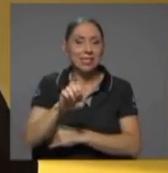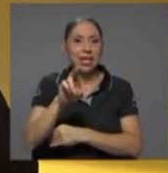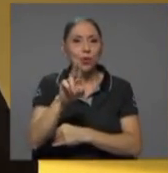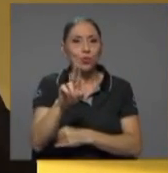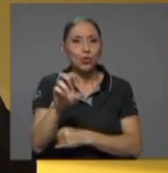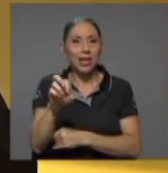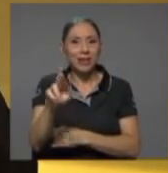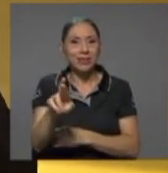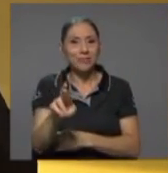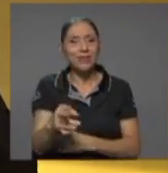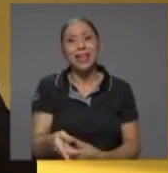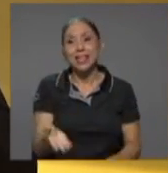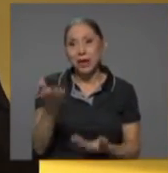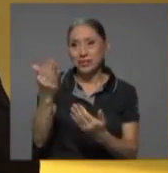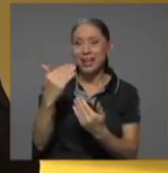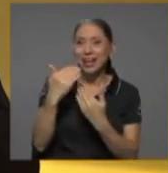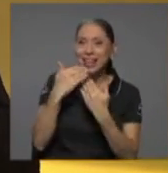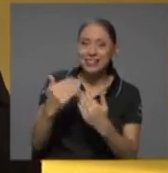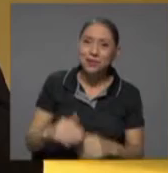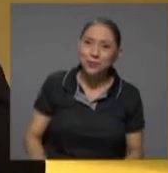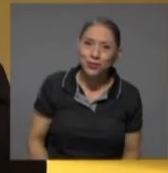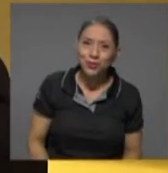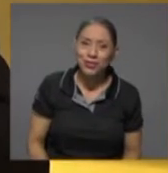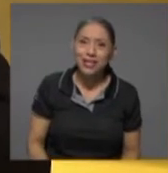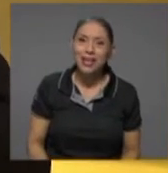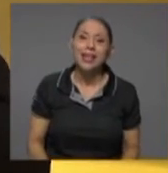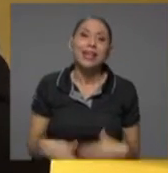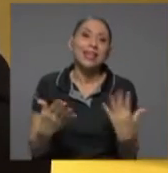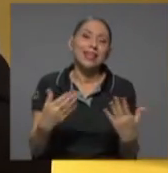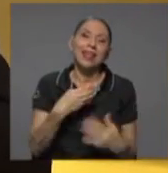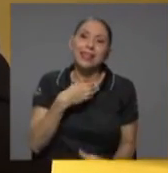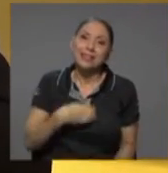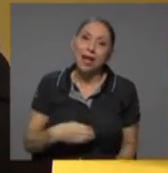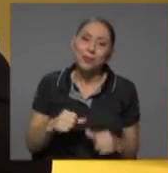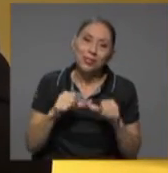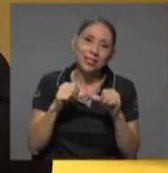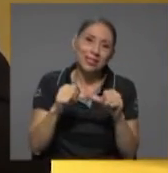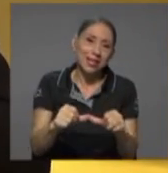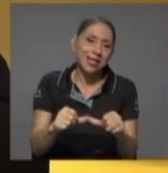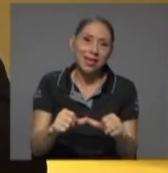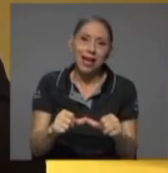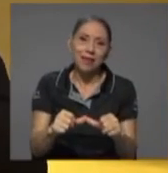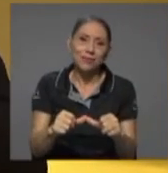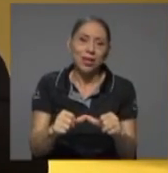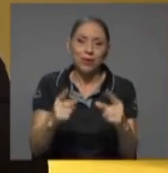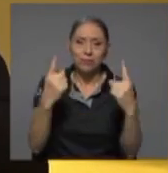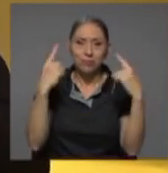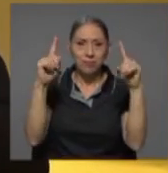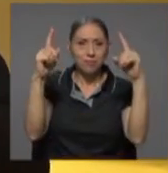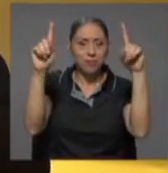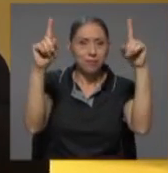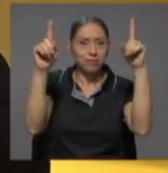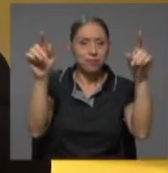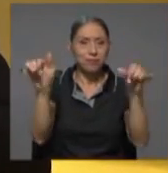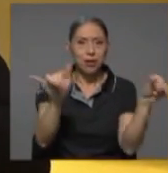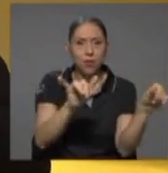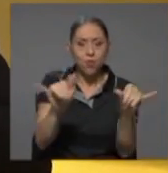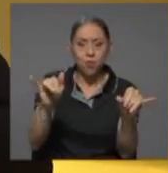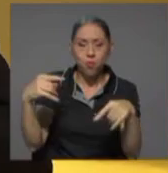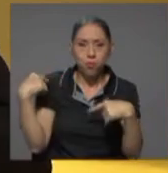UCR y a usted le agradecemos y le deseamos que siga teniendo todos esos éxitos que ha tenido